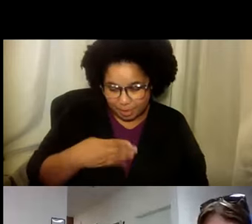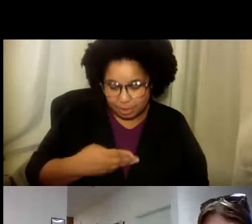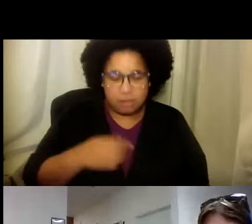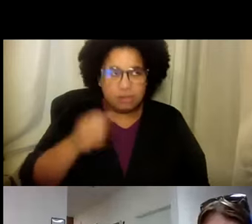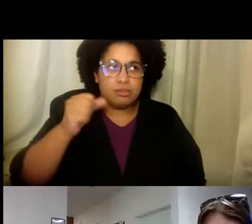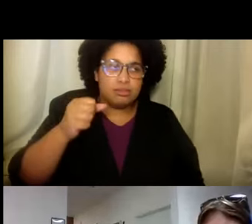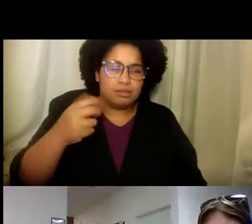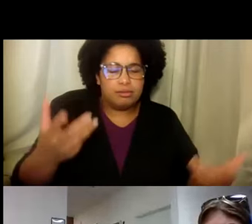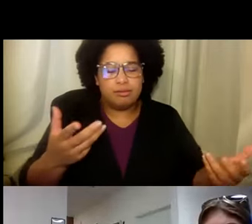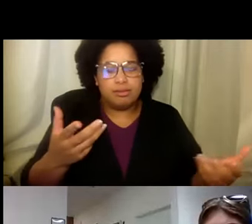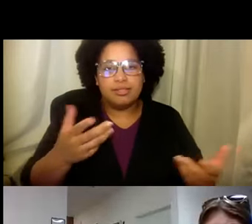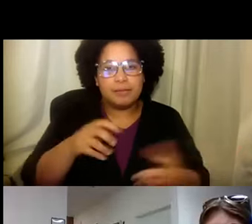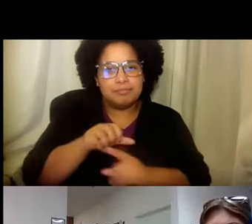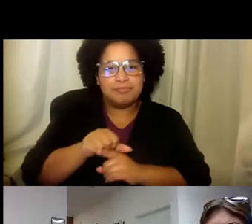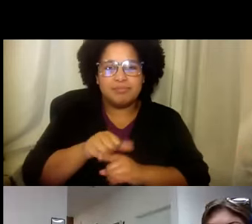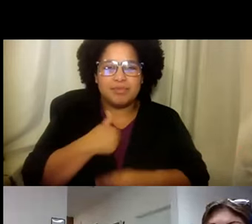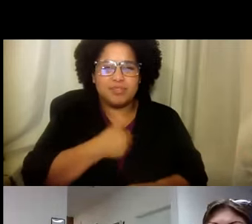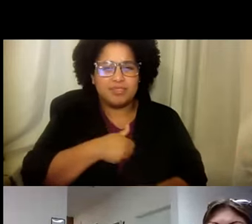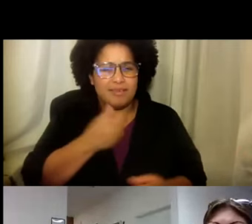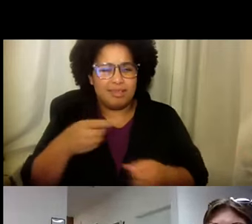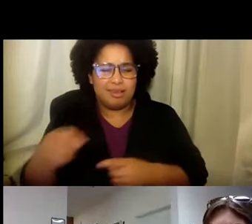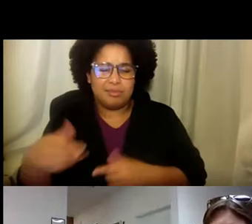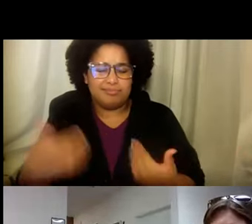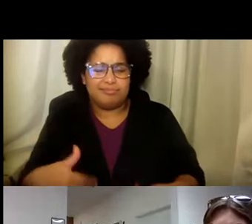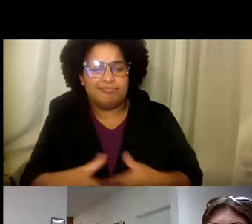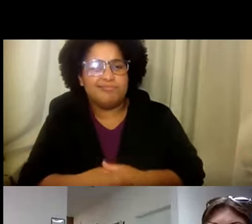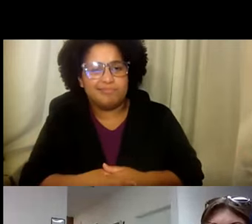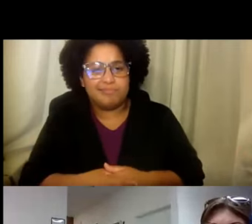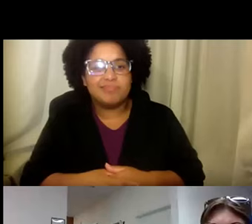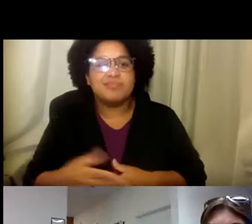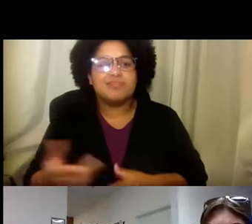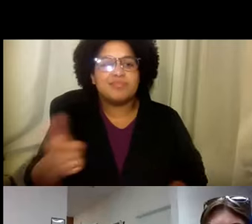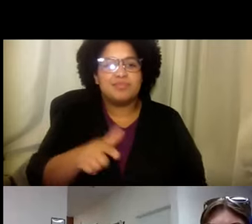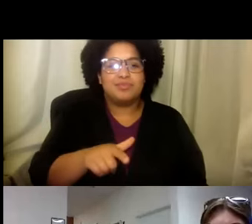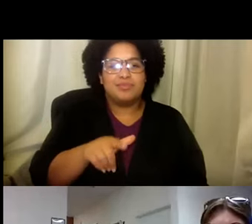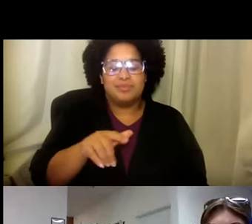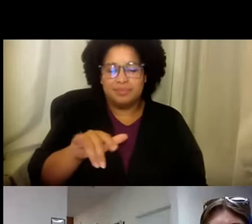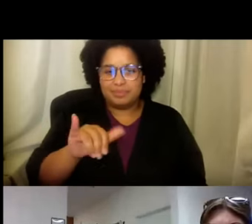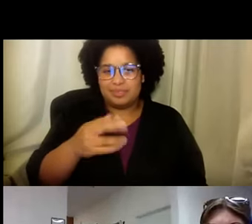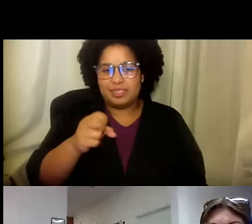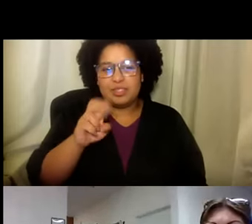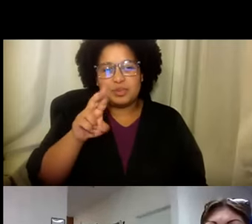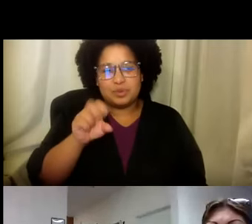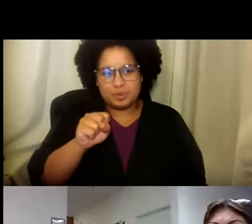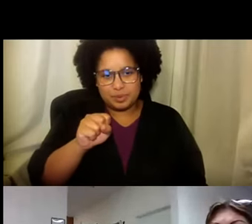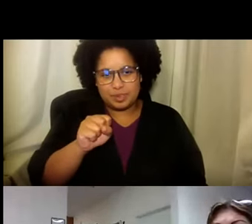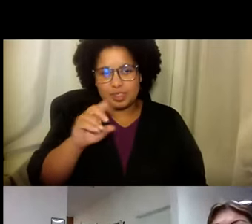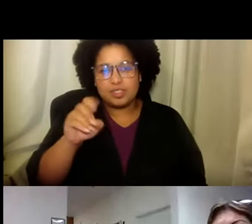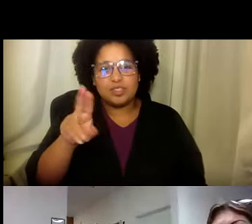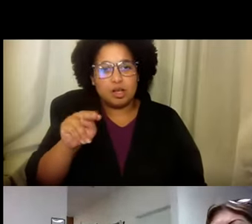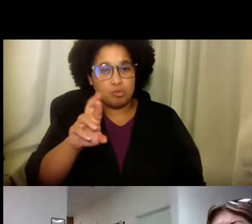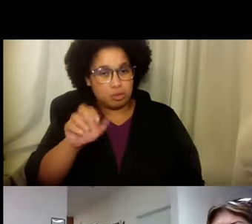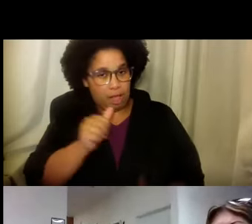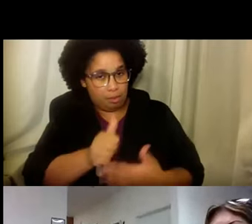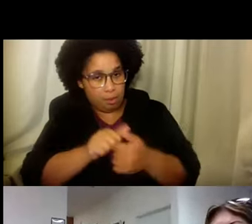Ayuda más. Sentarse a hablar con alguien de confianza. ¿Verdad? Bueno. Pues. Qué pena que eso pasó. ¿Qué tal? Jesús y